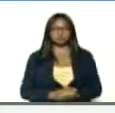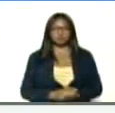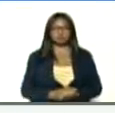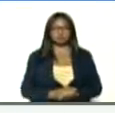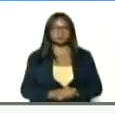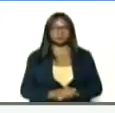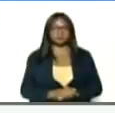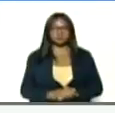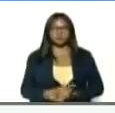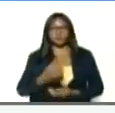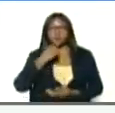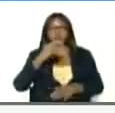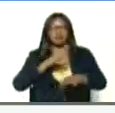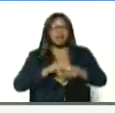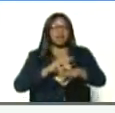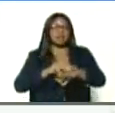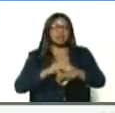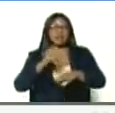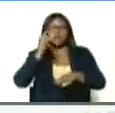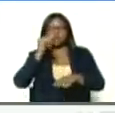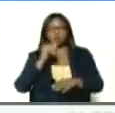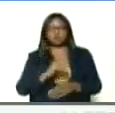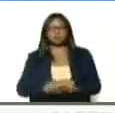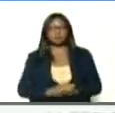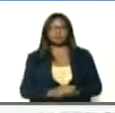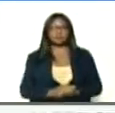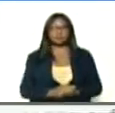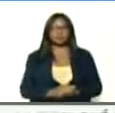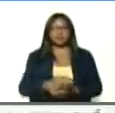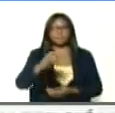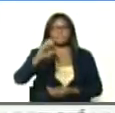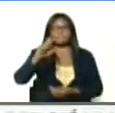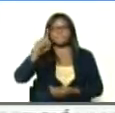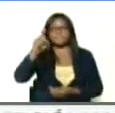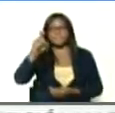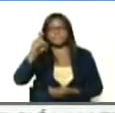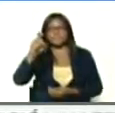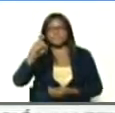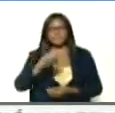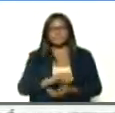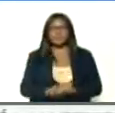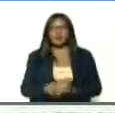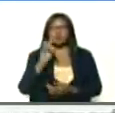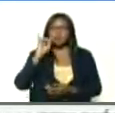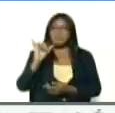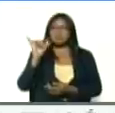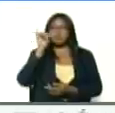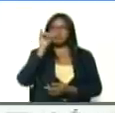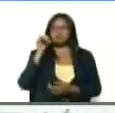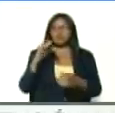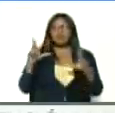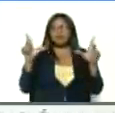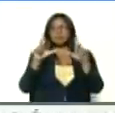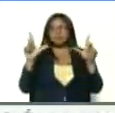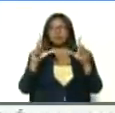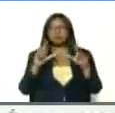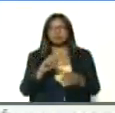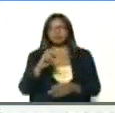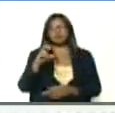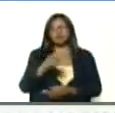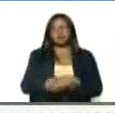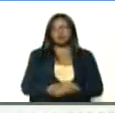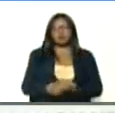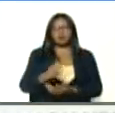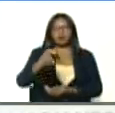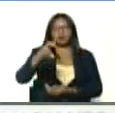como dice el doctor, Gugwin, en la serie, New Astral, ¿no la están viendo? New Astral,